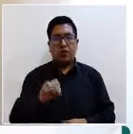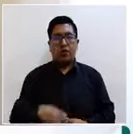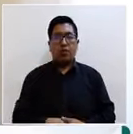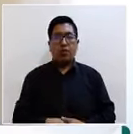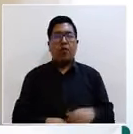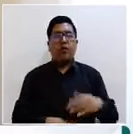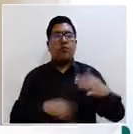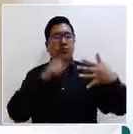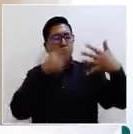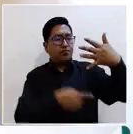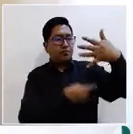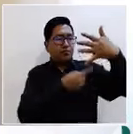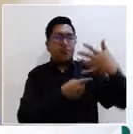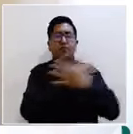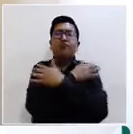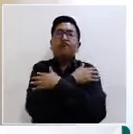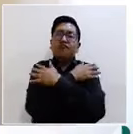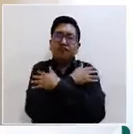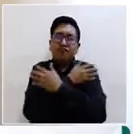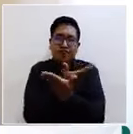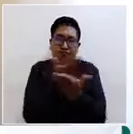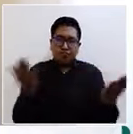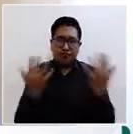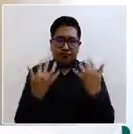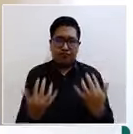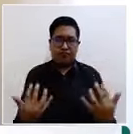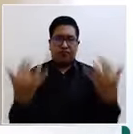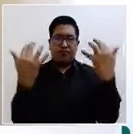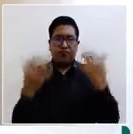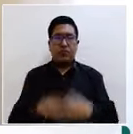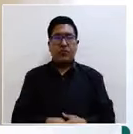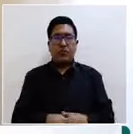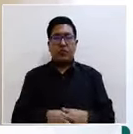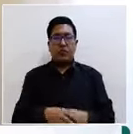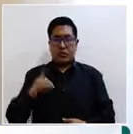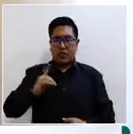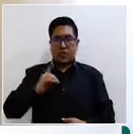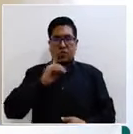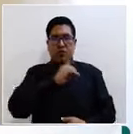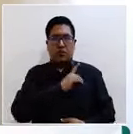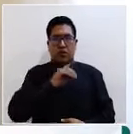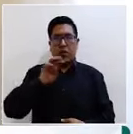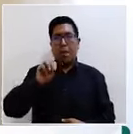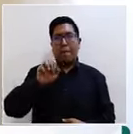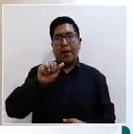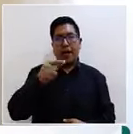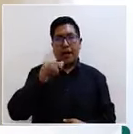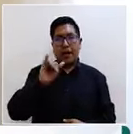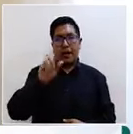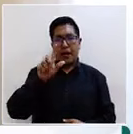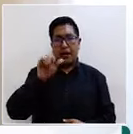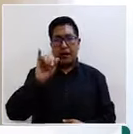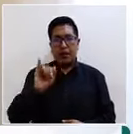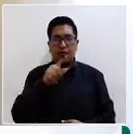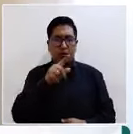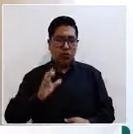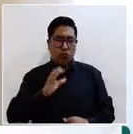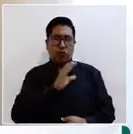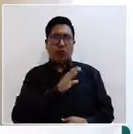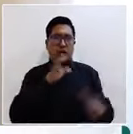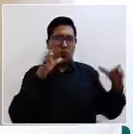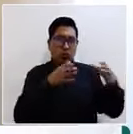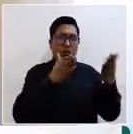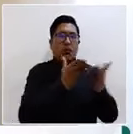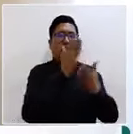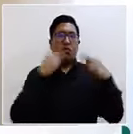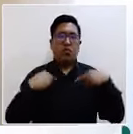extender nuestro saludo a quienes nos acompañan en sala, a la diputada Magali Gómez, a la nivel de la Comisión de Derechos Humanos de la Asamblea